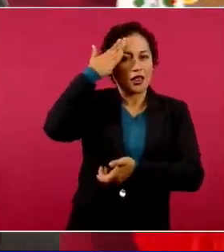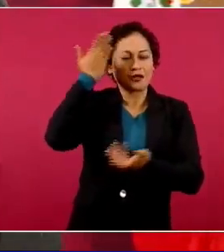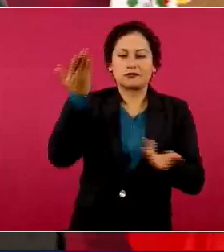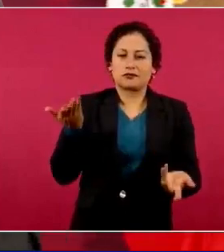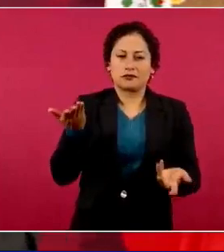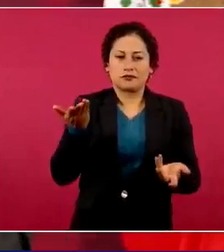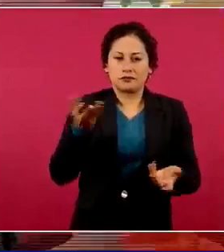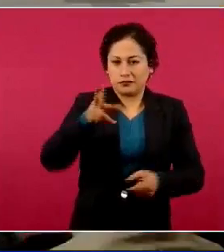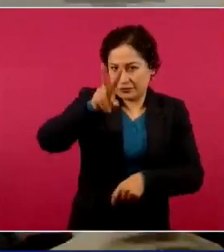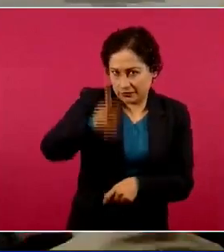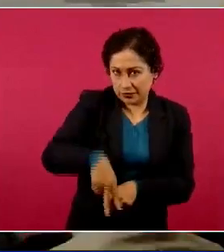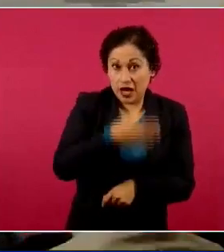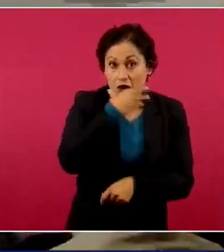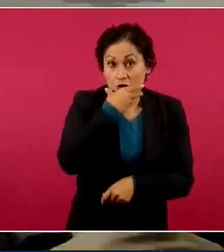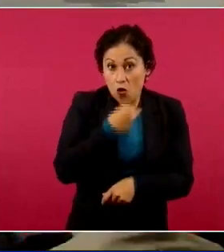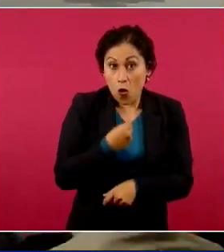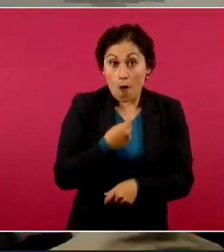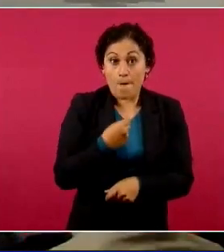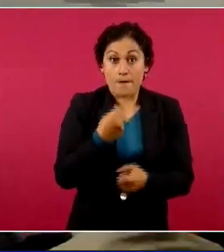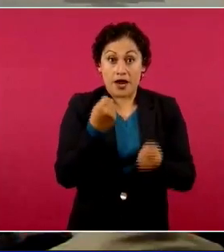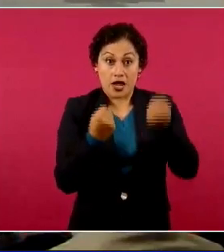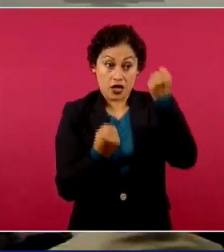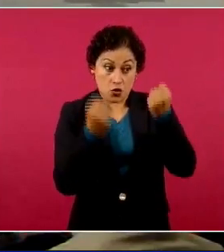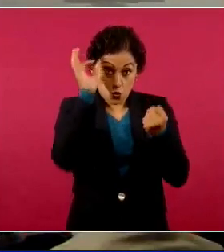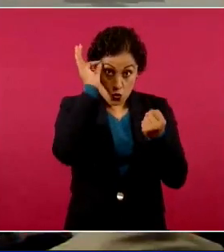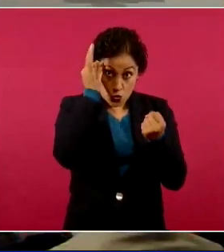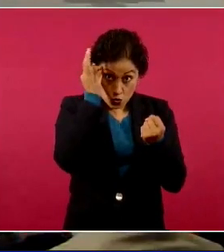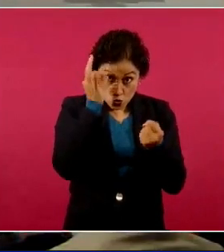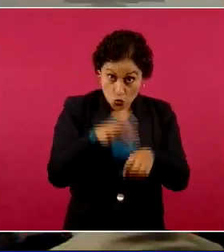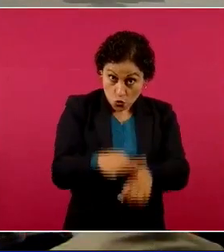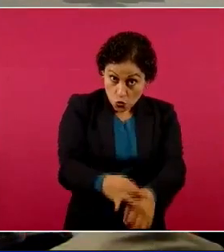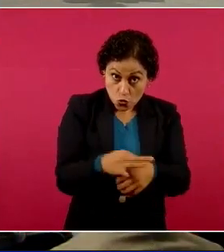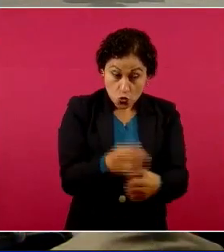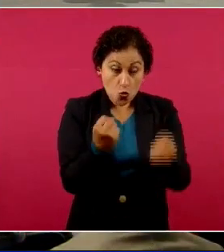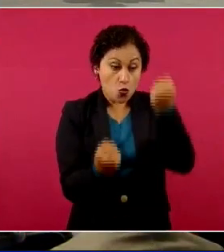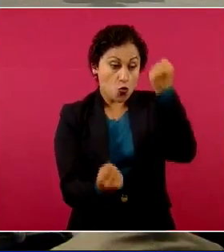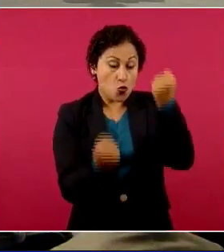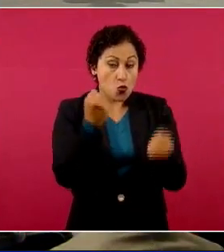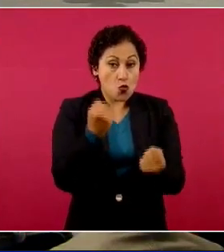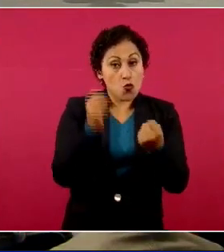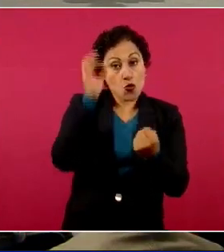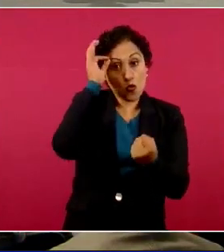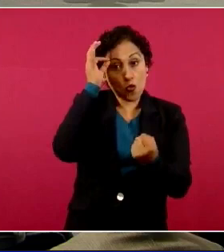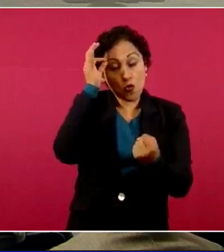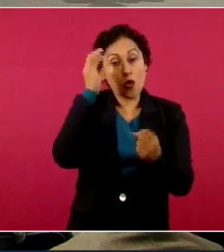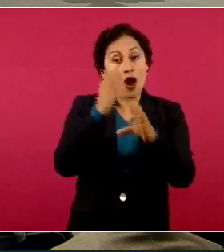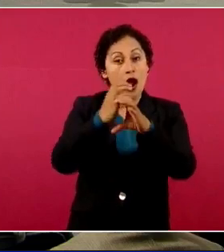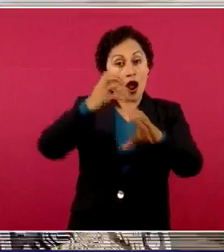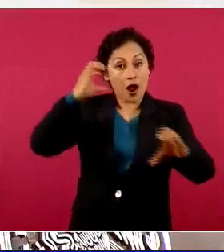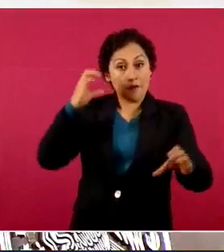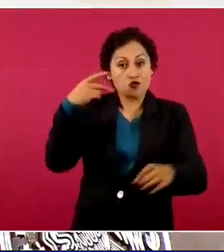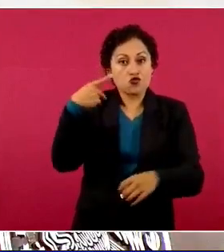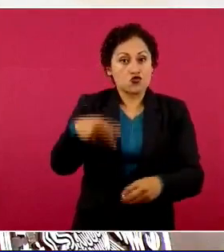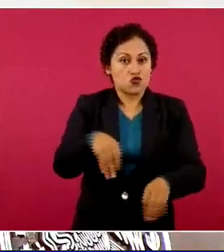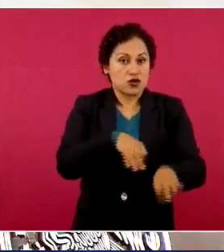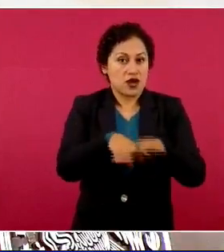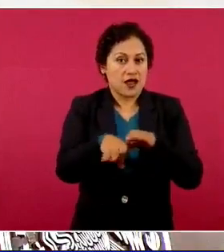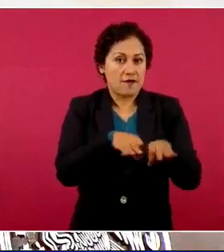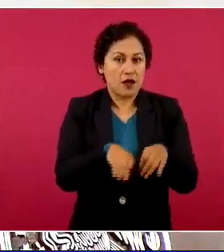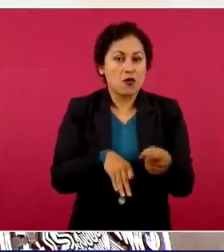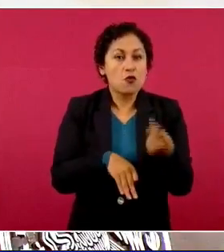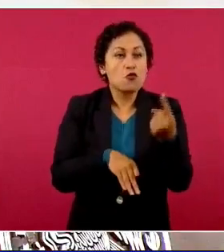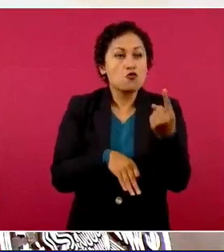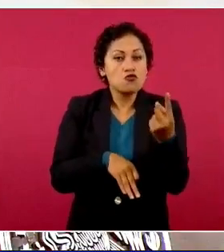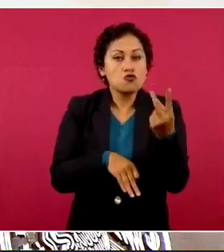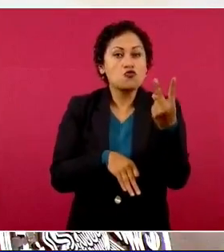camión el que tiene su camión de volteo y de eso vive uno, dos